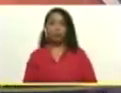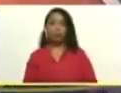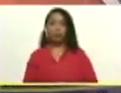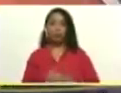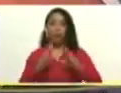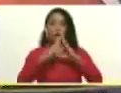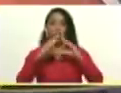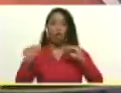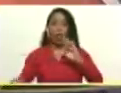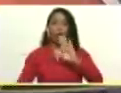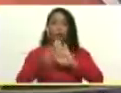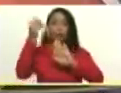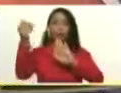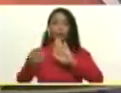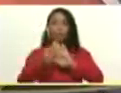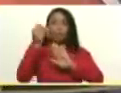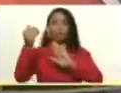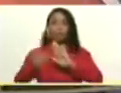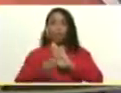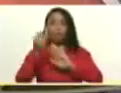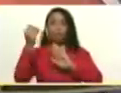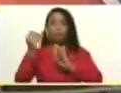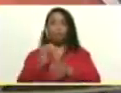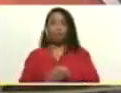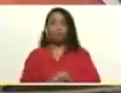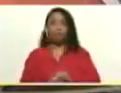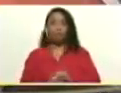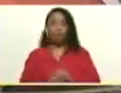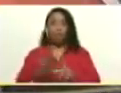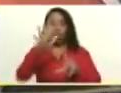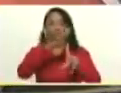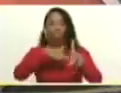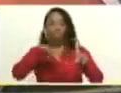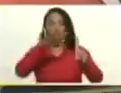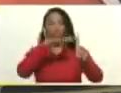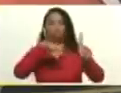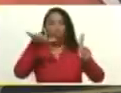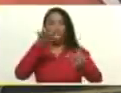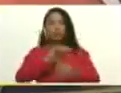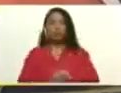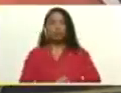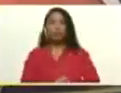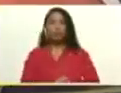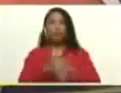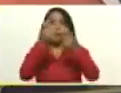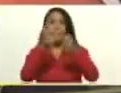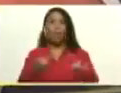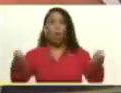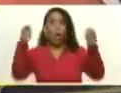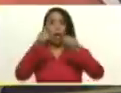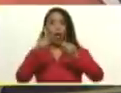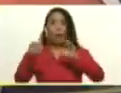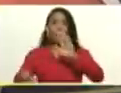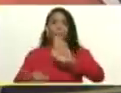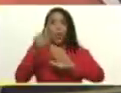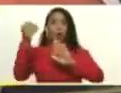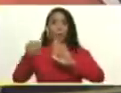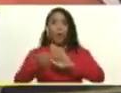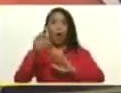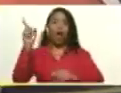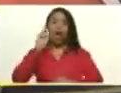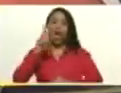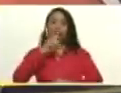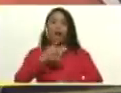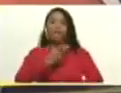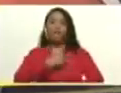embates, agresiones, amenazas, bloqueos, sanciones y mentiras